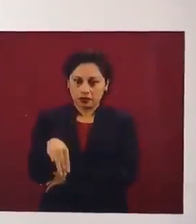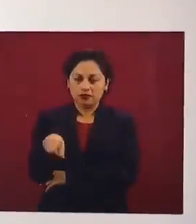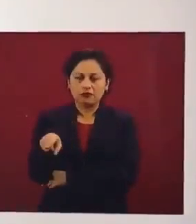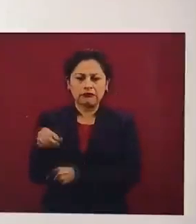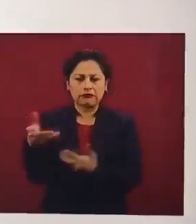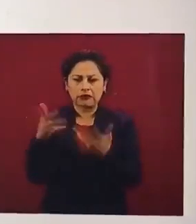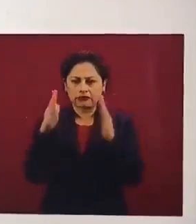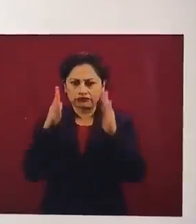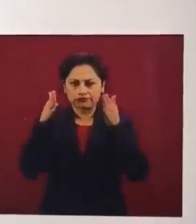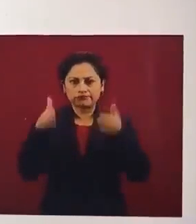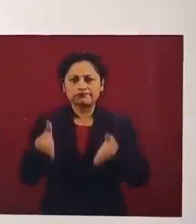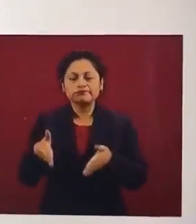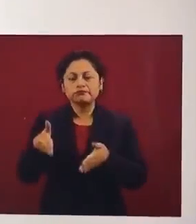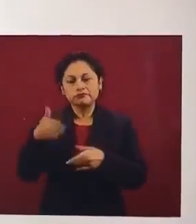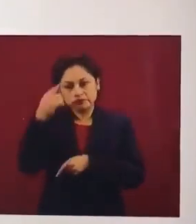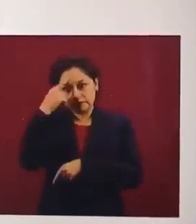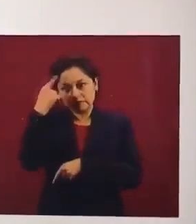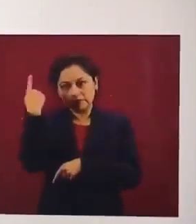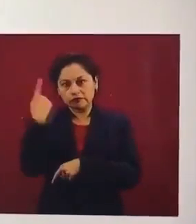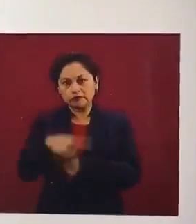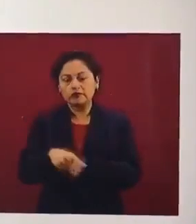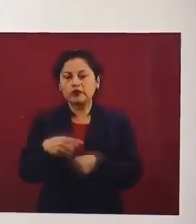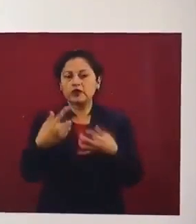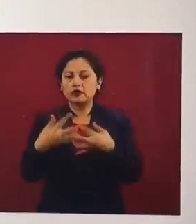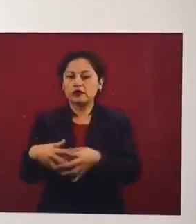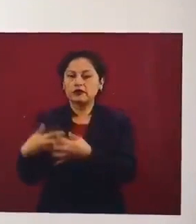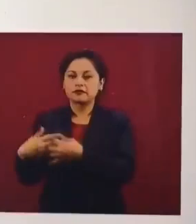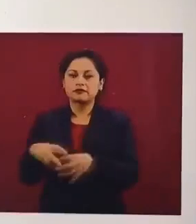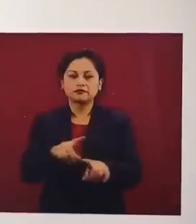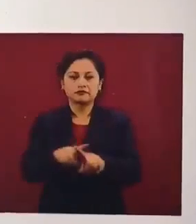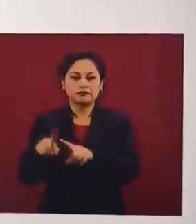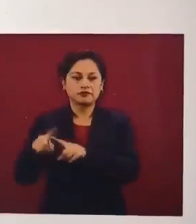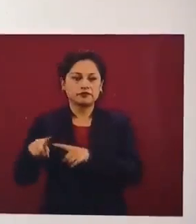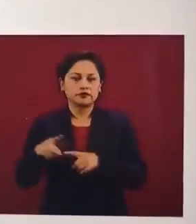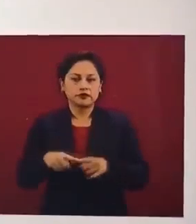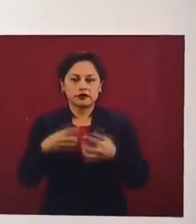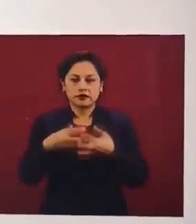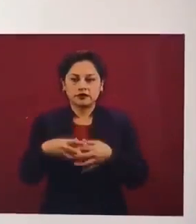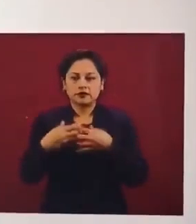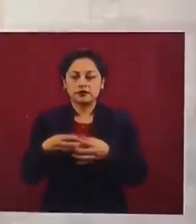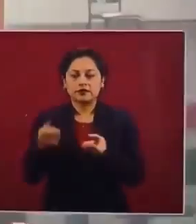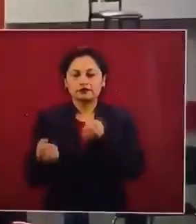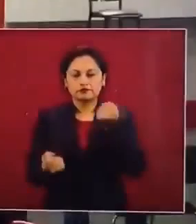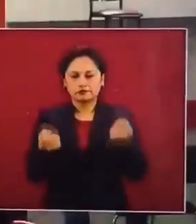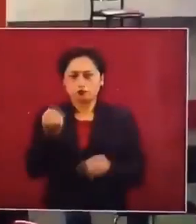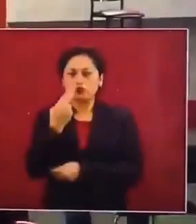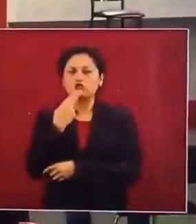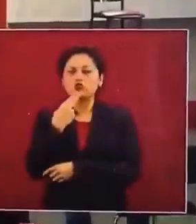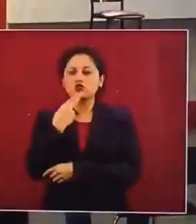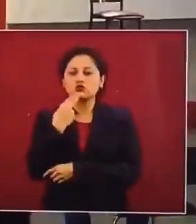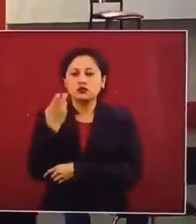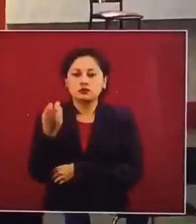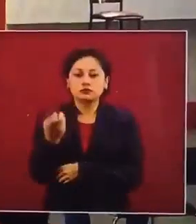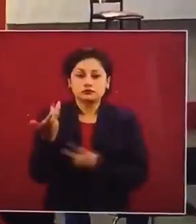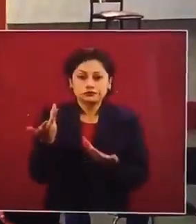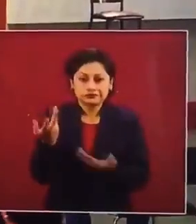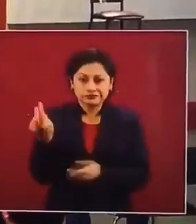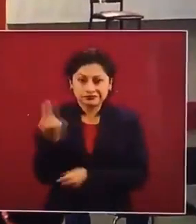fabricación de equipos eléctricos y electrónicos para vehículos automotores. Es una actividad que no es